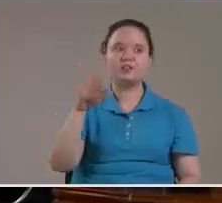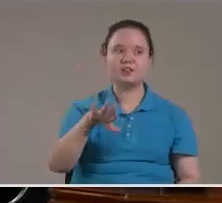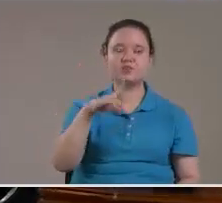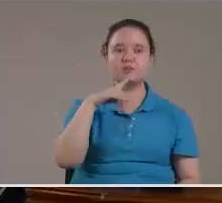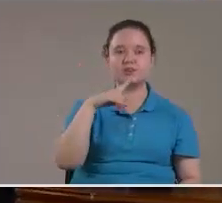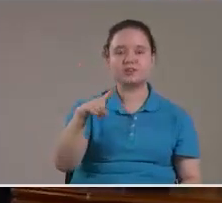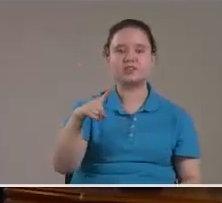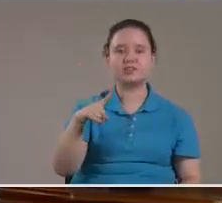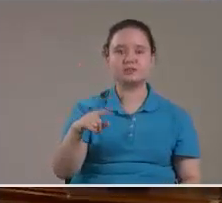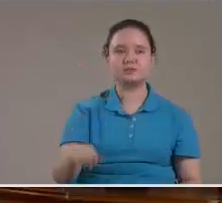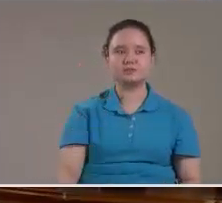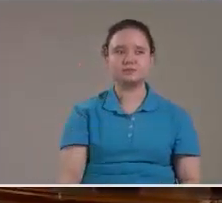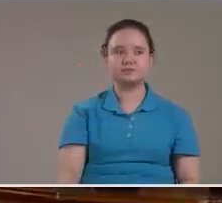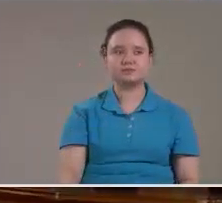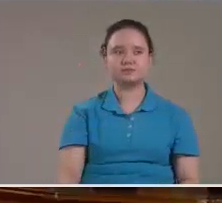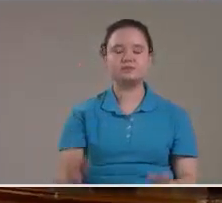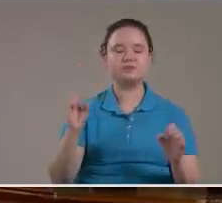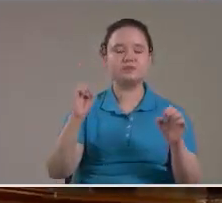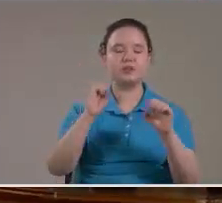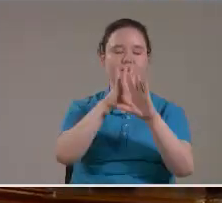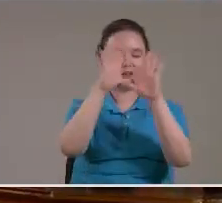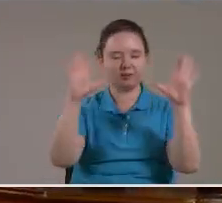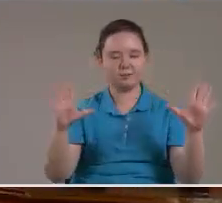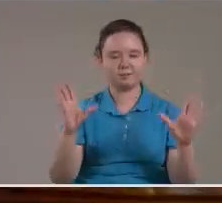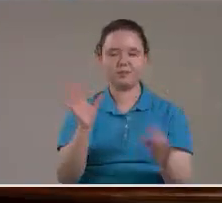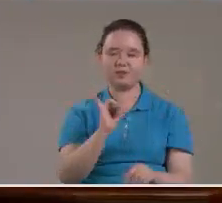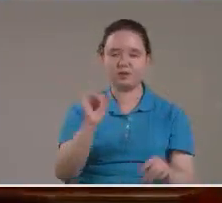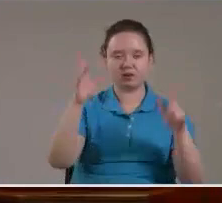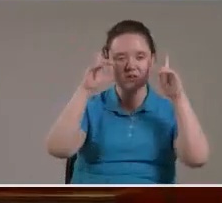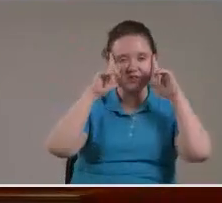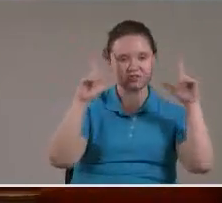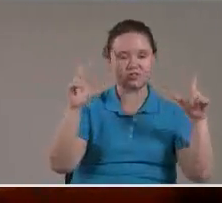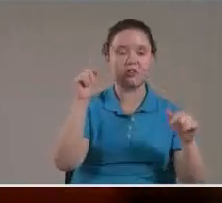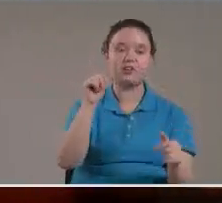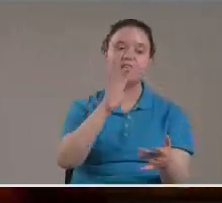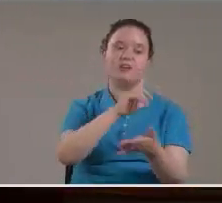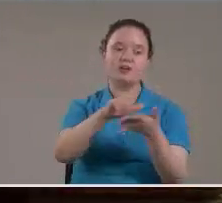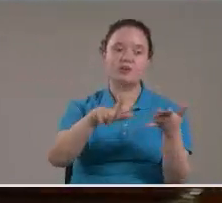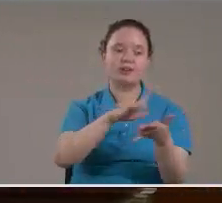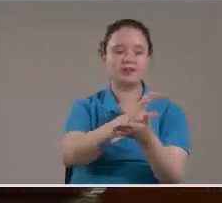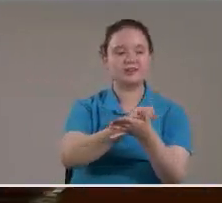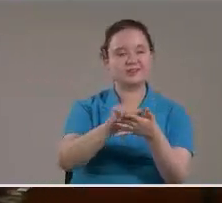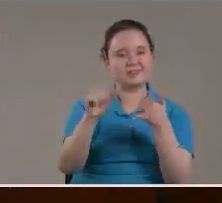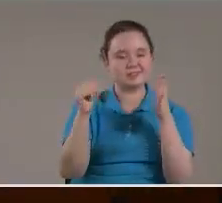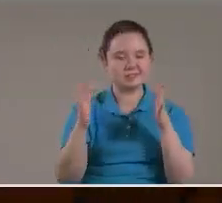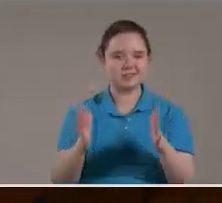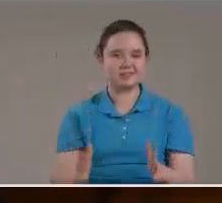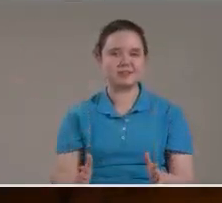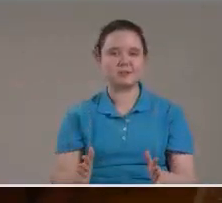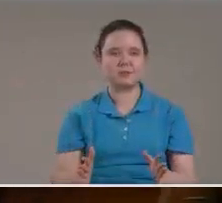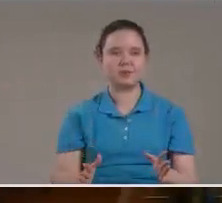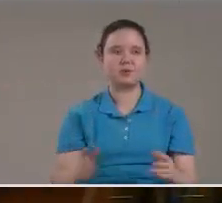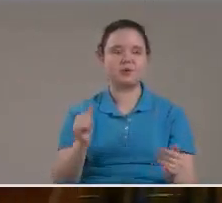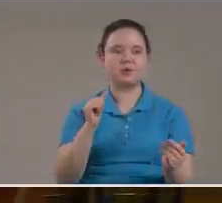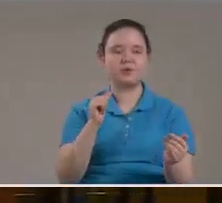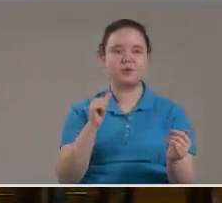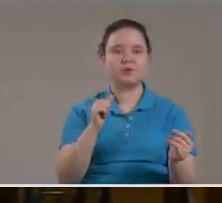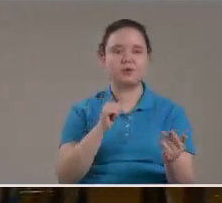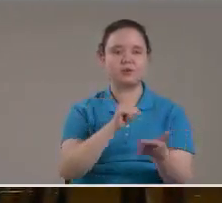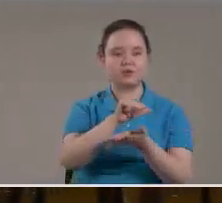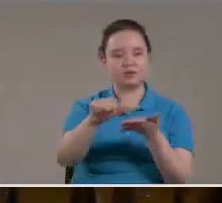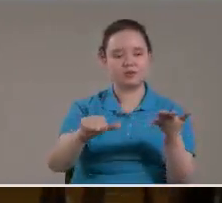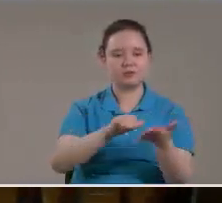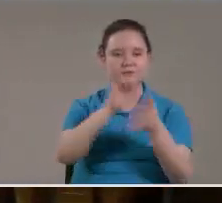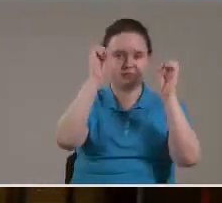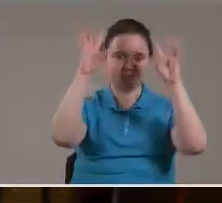esclarecida como el sol, ese es el lugar santísimo de la luz Es decir atrio sería estrellas